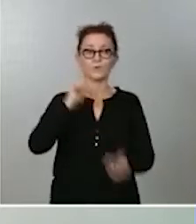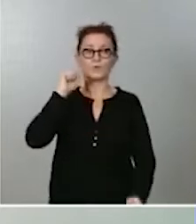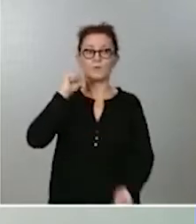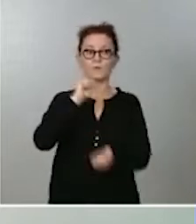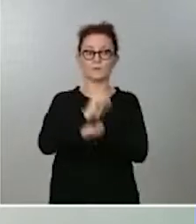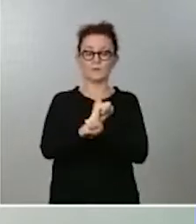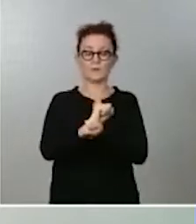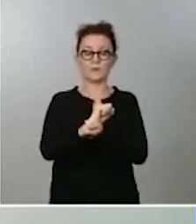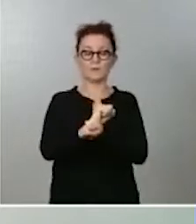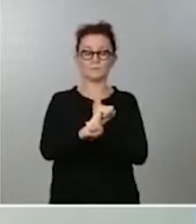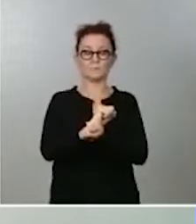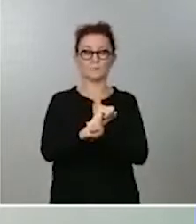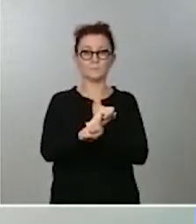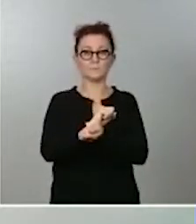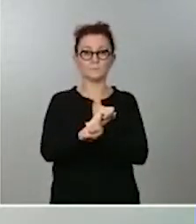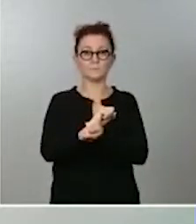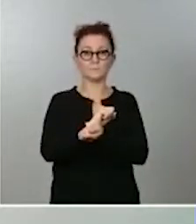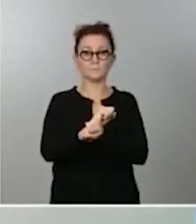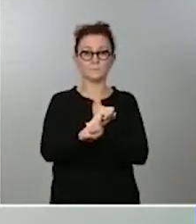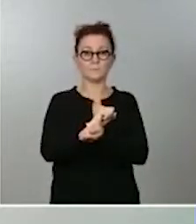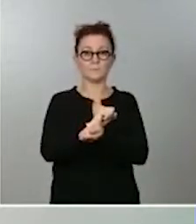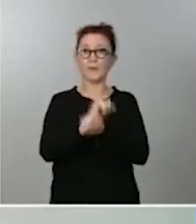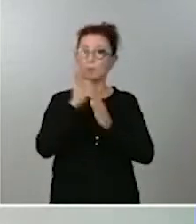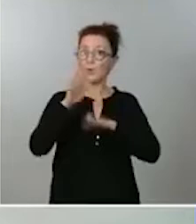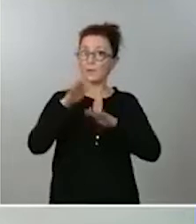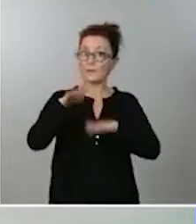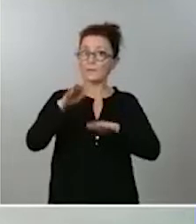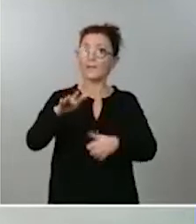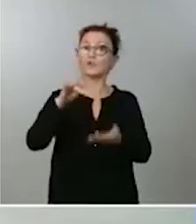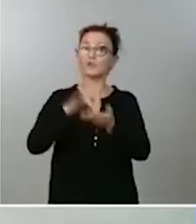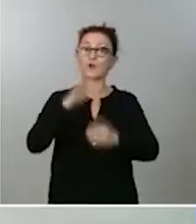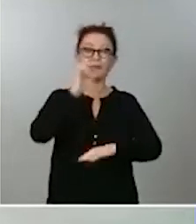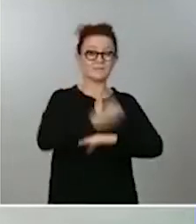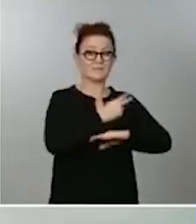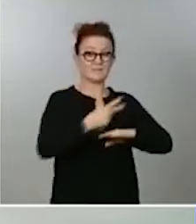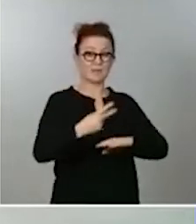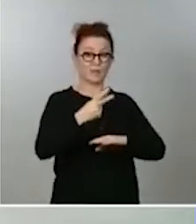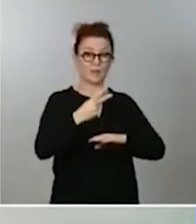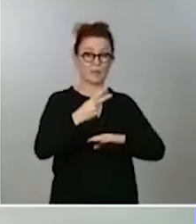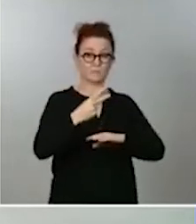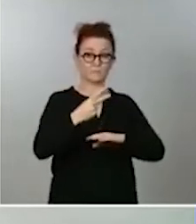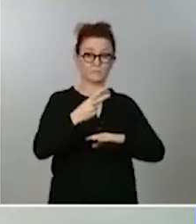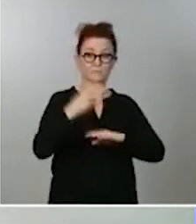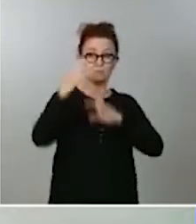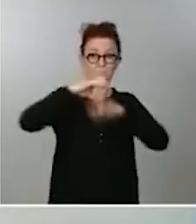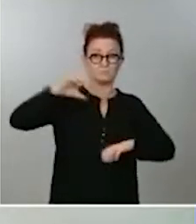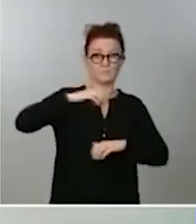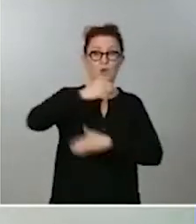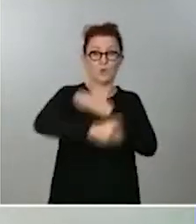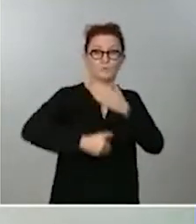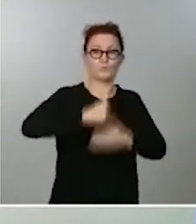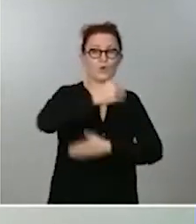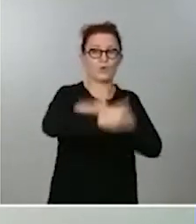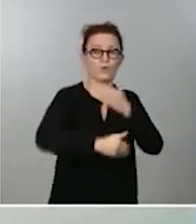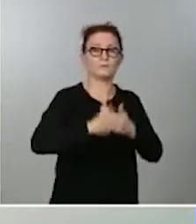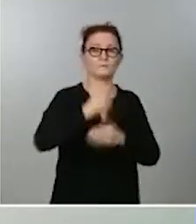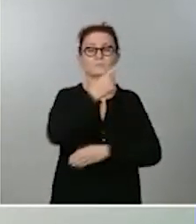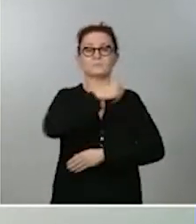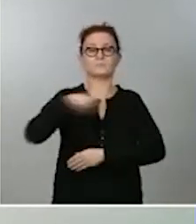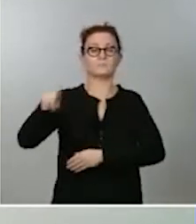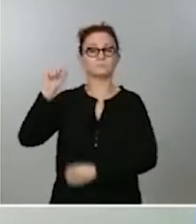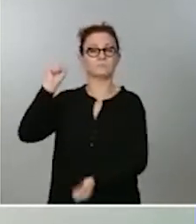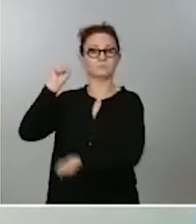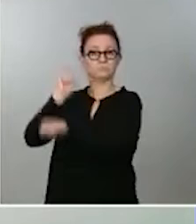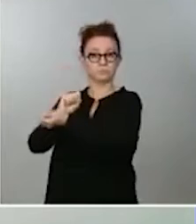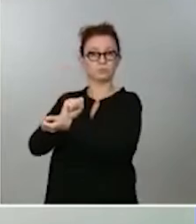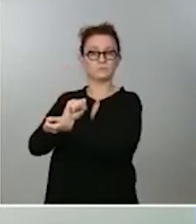movilizaciones después de la sentencia del procés hace un año y lleva un año en prisión preventiva. Este